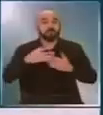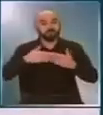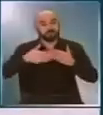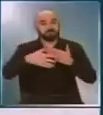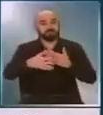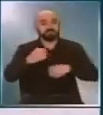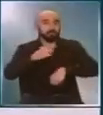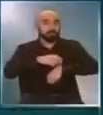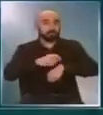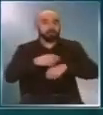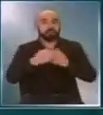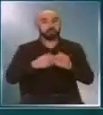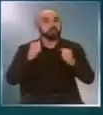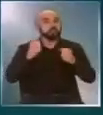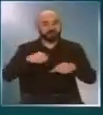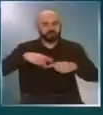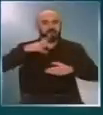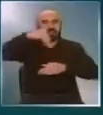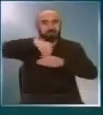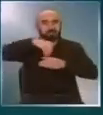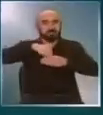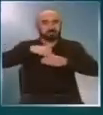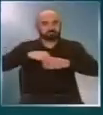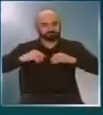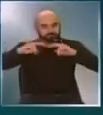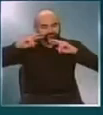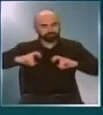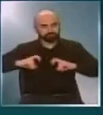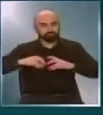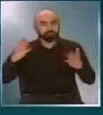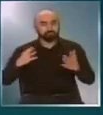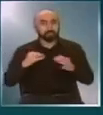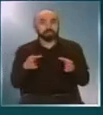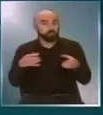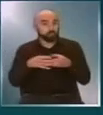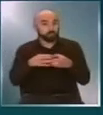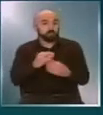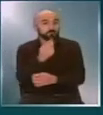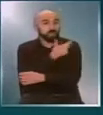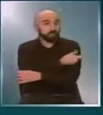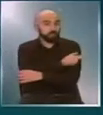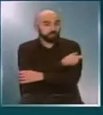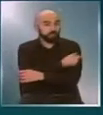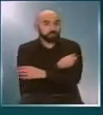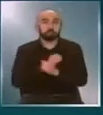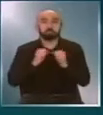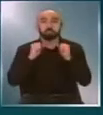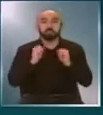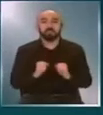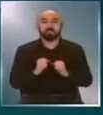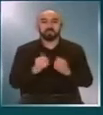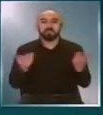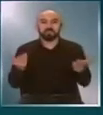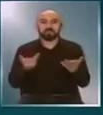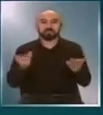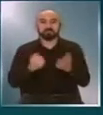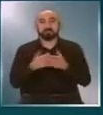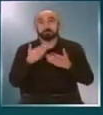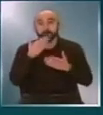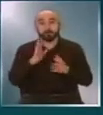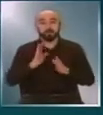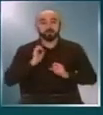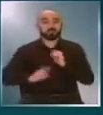se pueden hacer análisis interinos que van determinando que los grupos vacunados pueden eventualmente tener una mejor